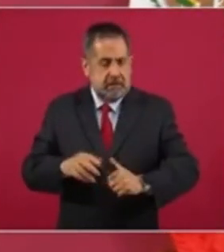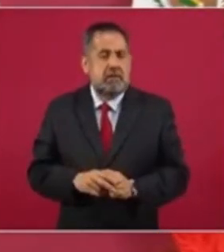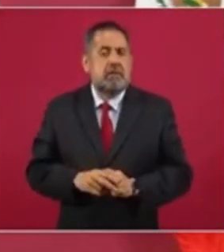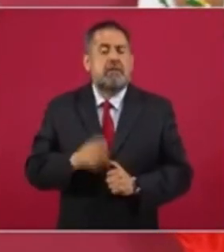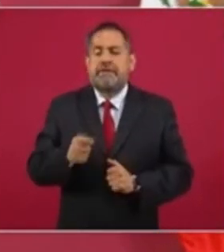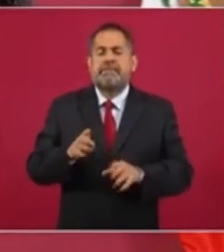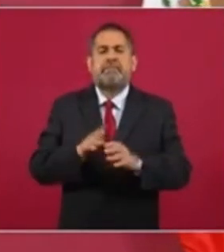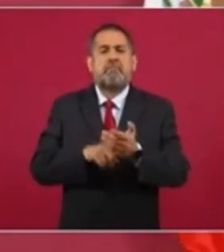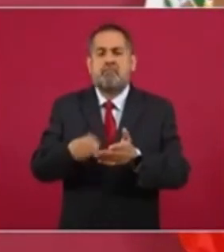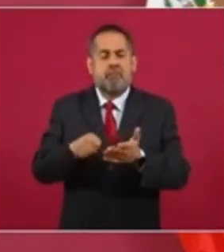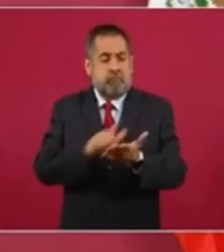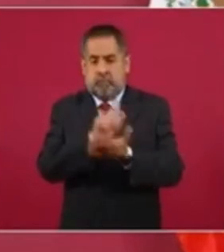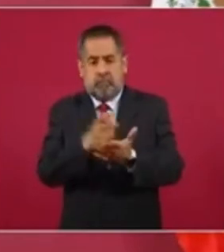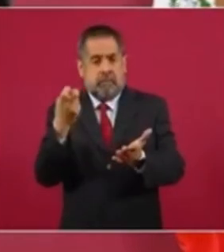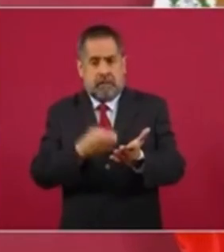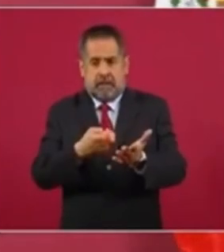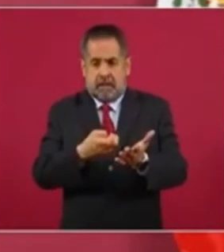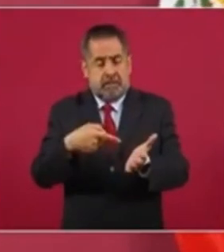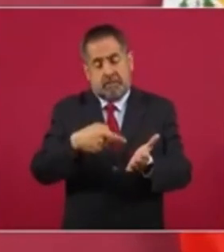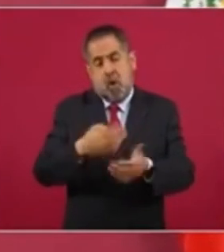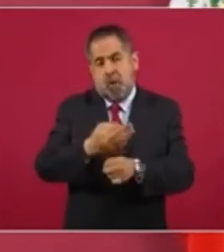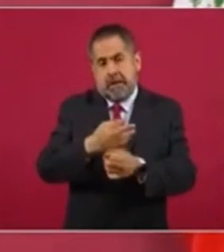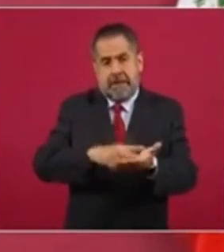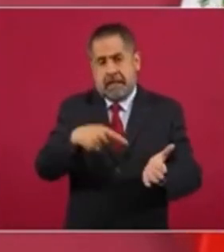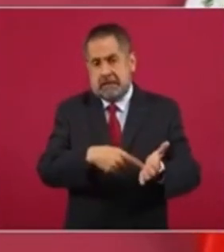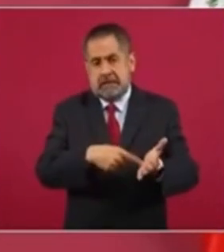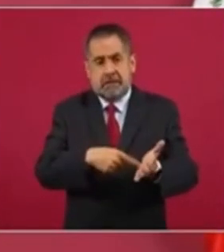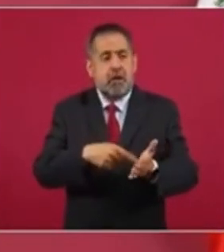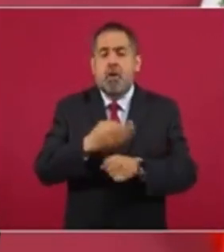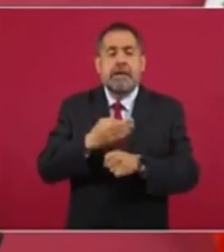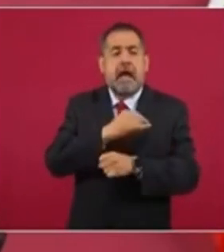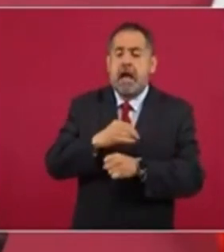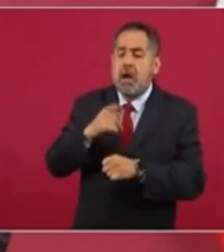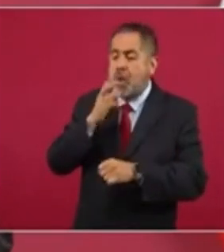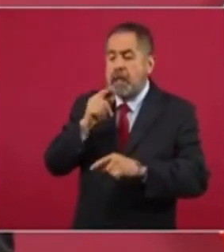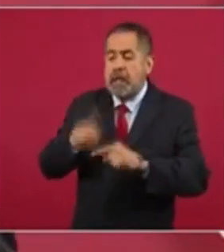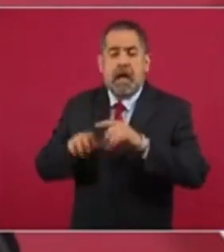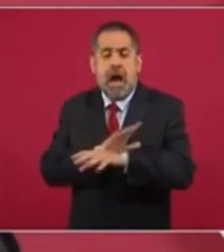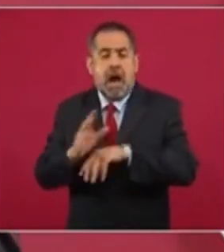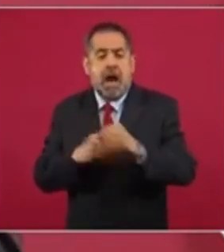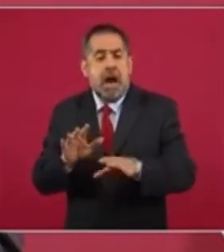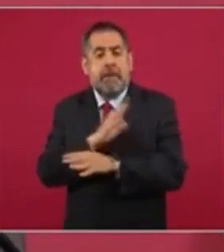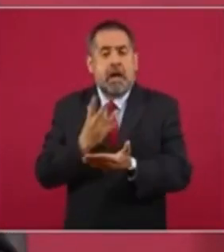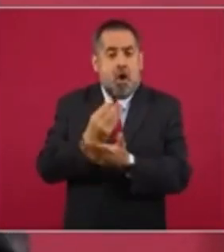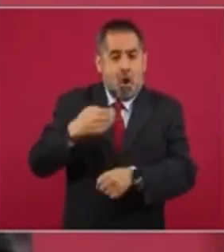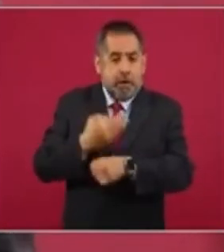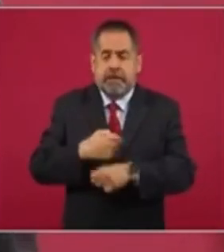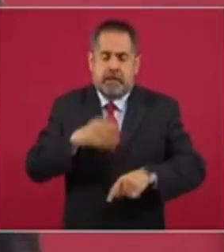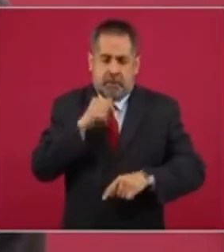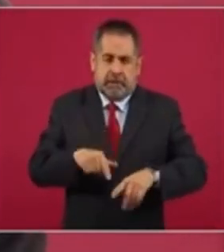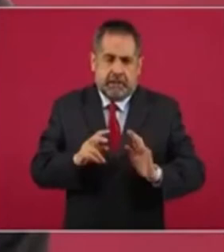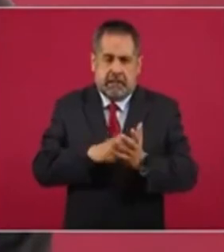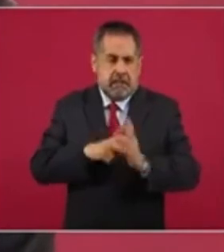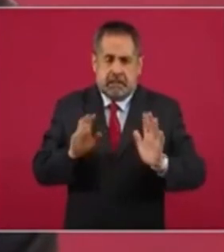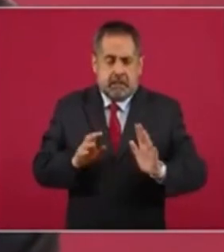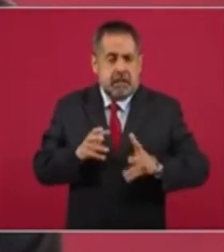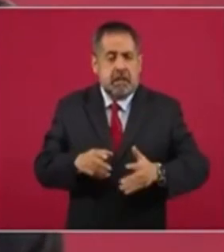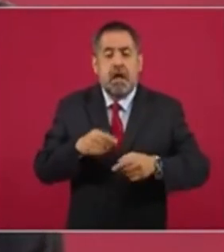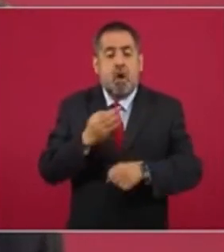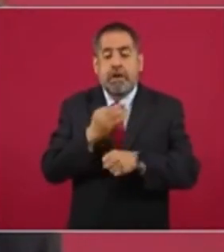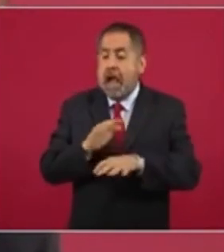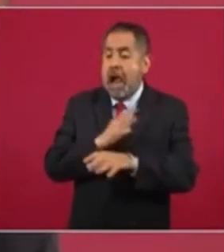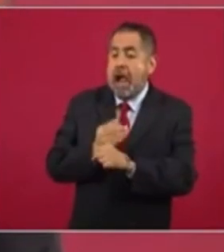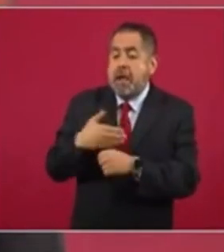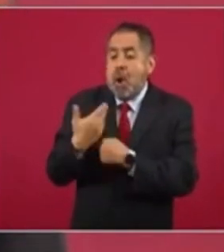tiene que aplicarse lo que está vigente ya no puede hacerse ninguna reforma que tenga aplicación